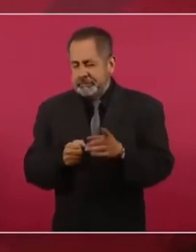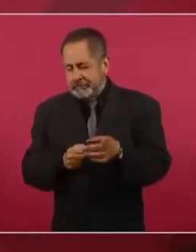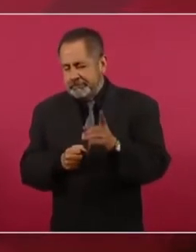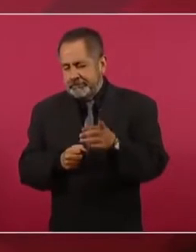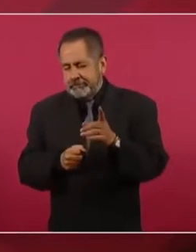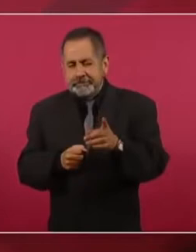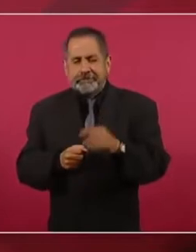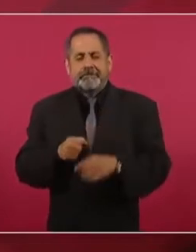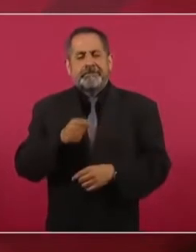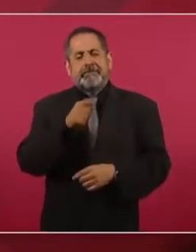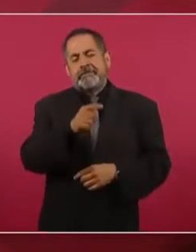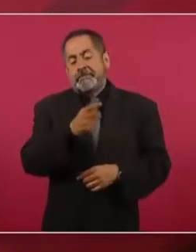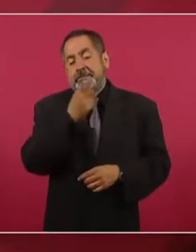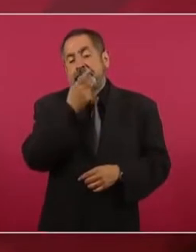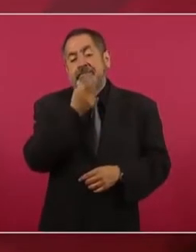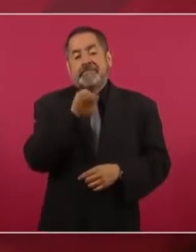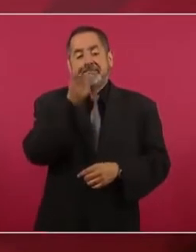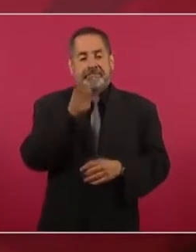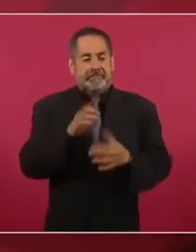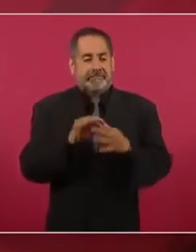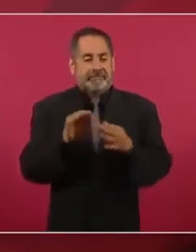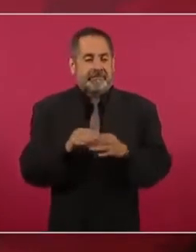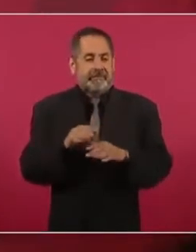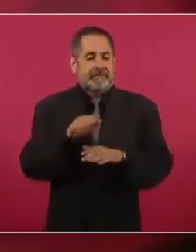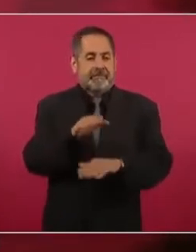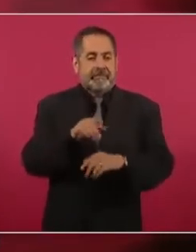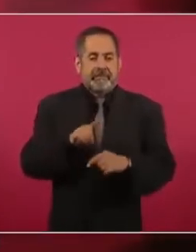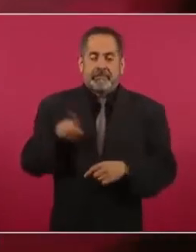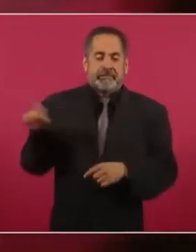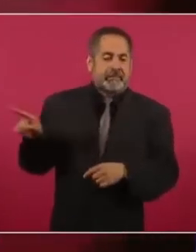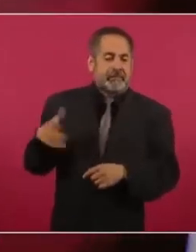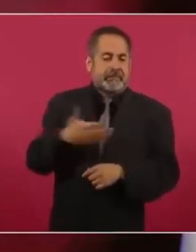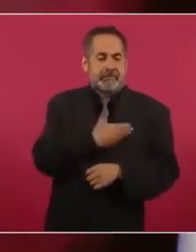al presidente de Cuba,